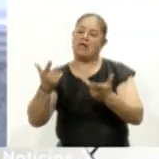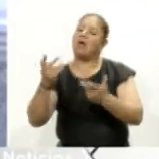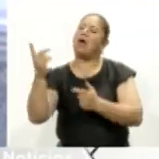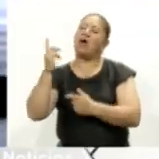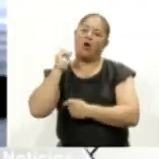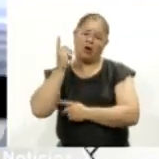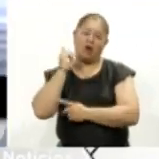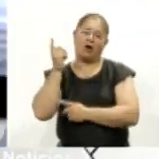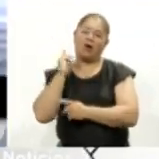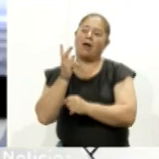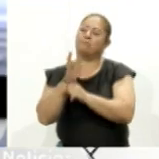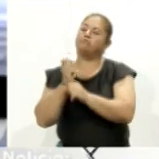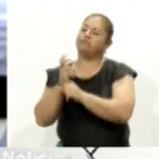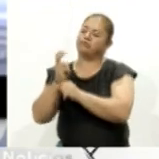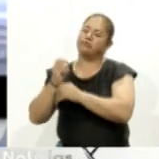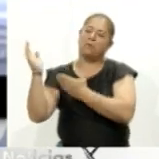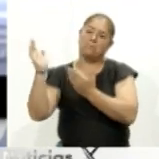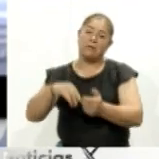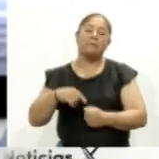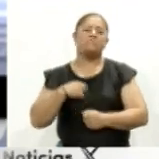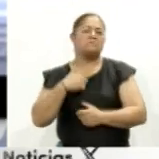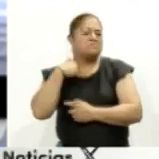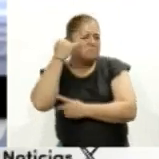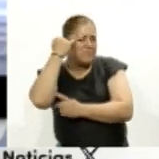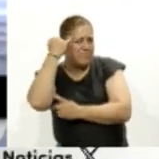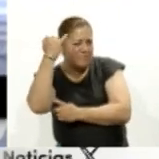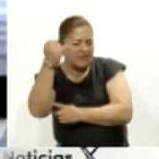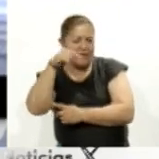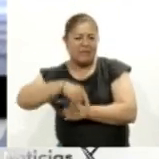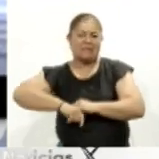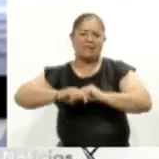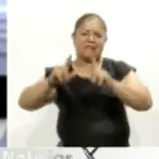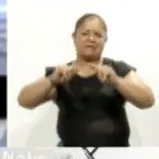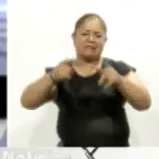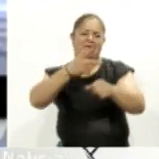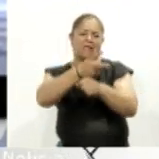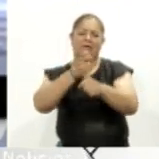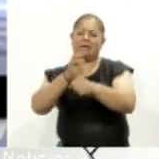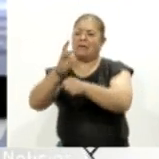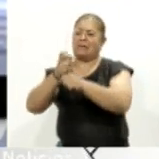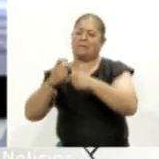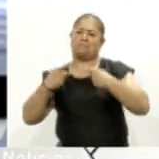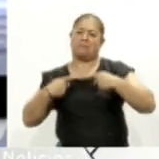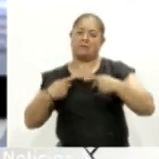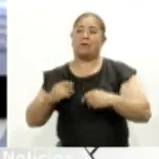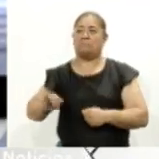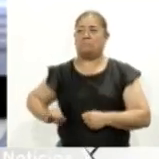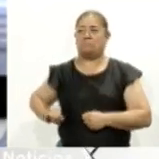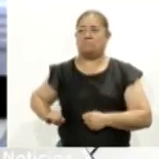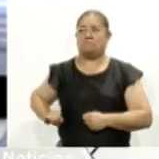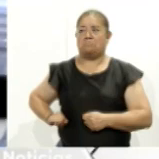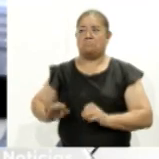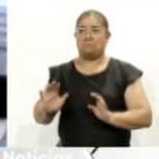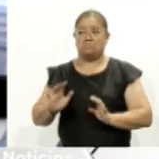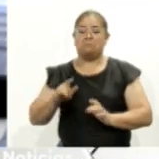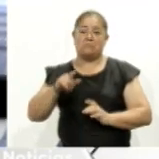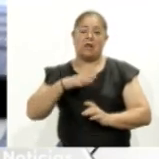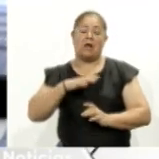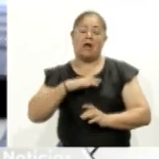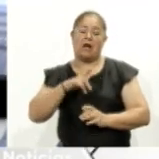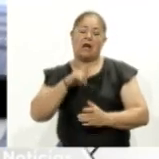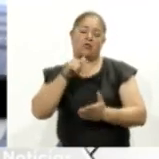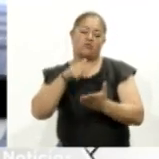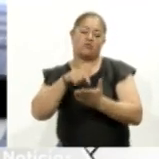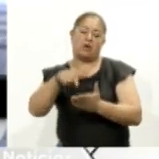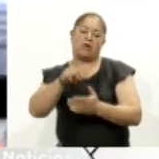surgió la idea de hacerlo aquí en Tlaxcala justamente para convocar a personas que estén interesadas que sean tanto de la zona sur como de la